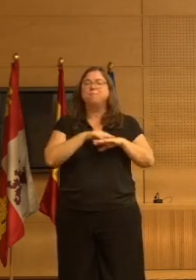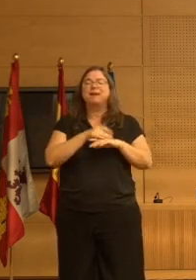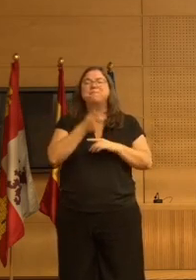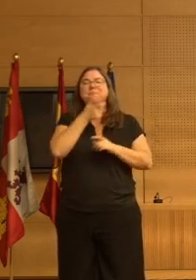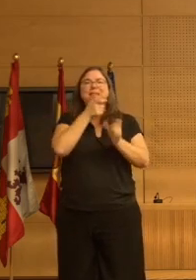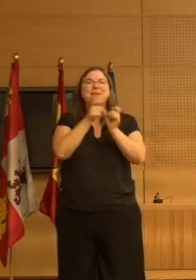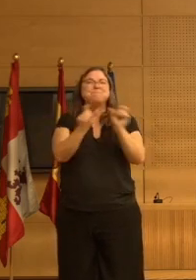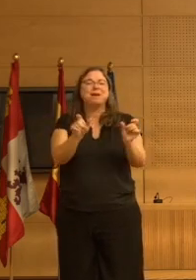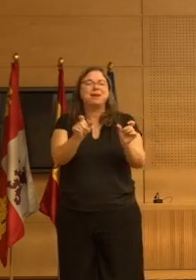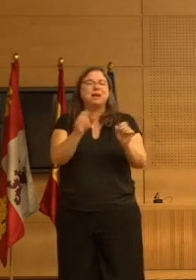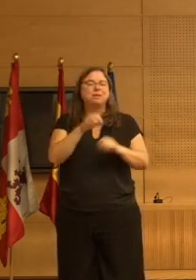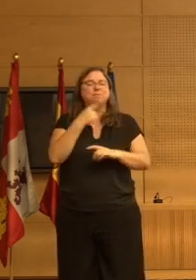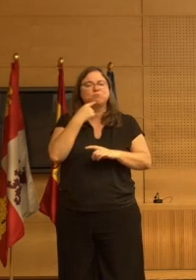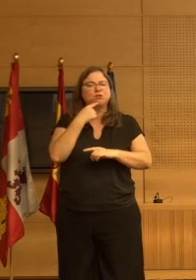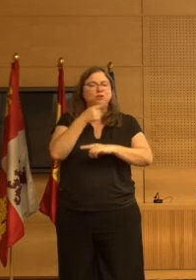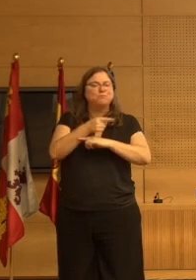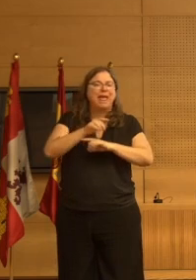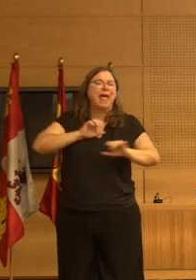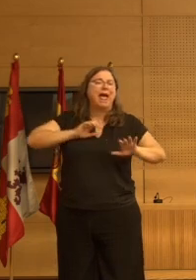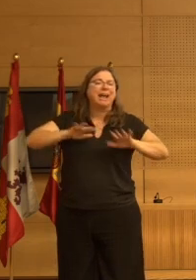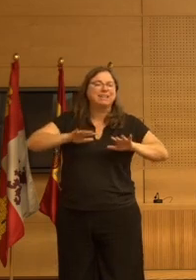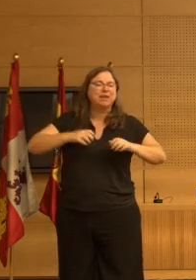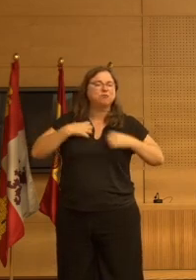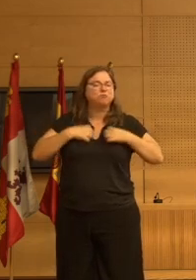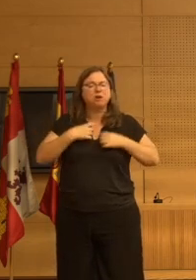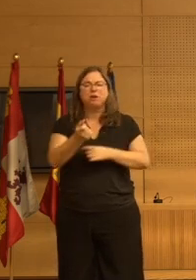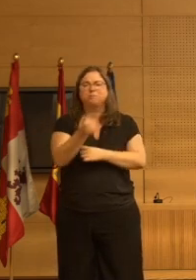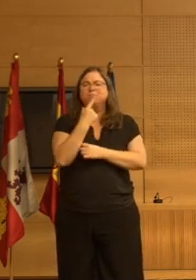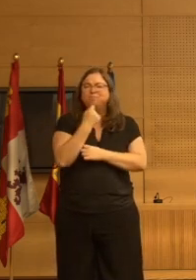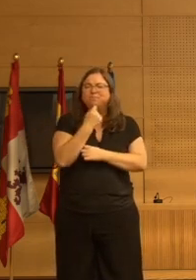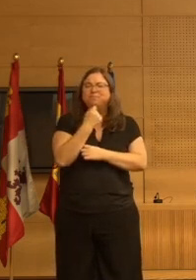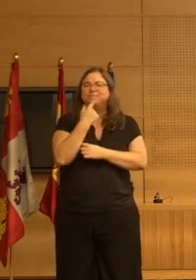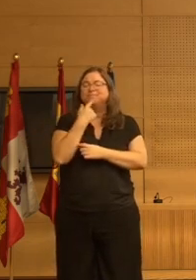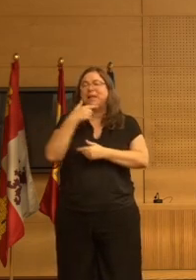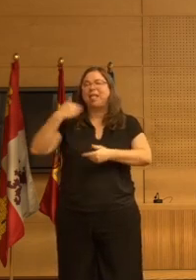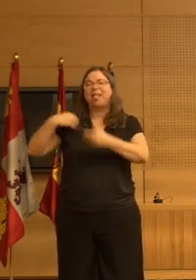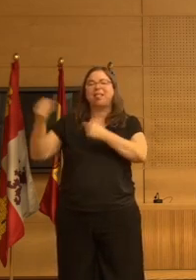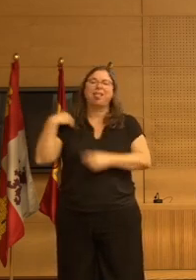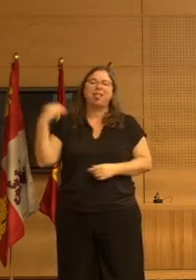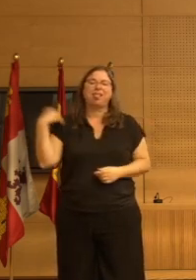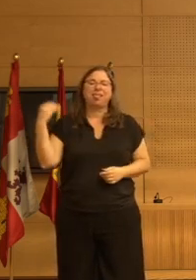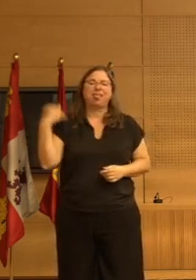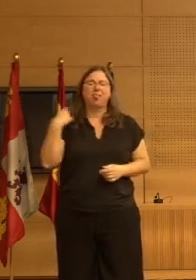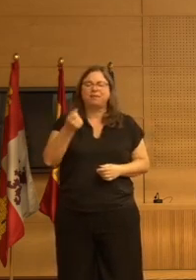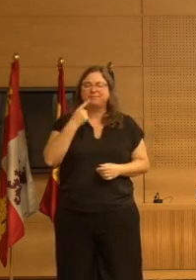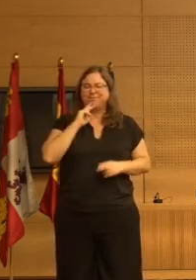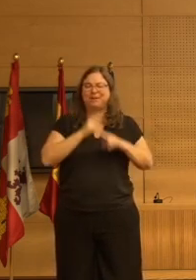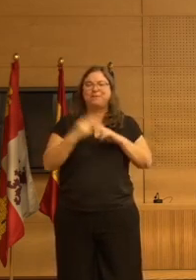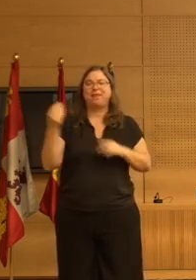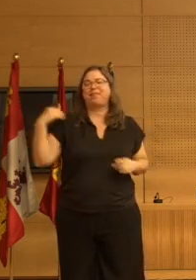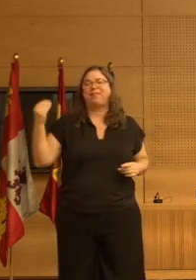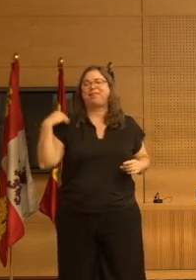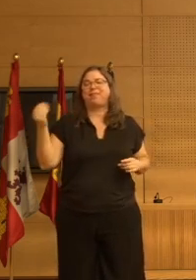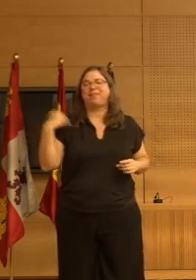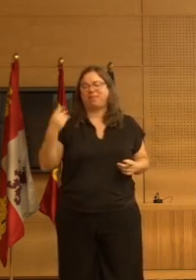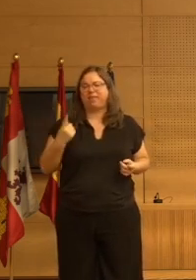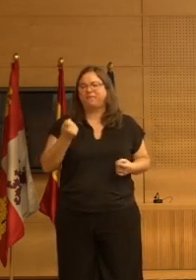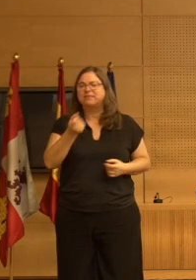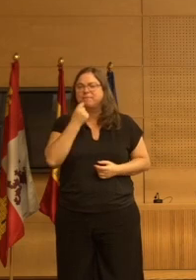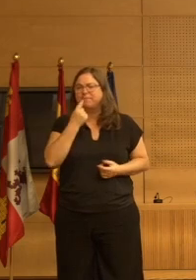utilizamos para deambulación para agitación fármaco para un paciente demandante todavía se escucha esto en las residencias